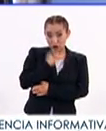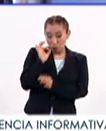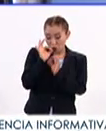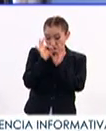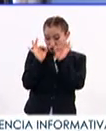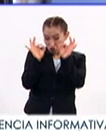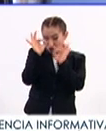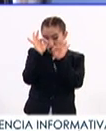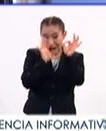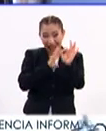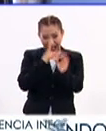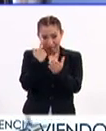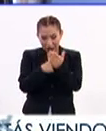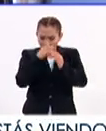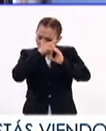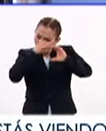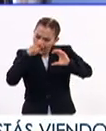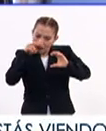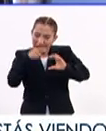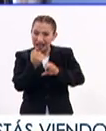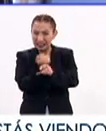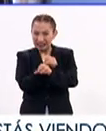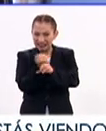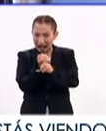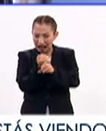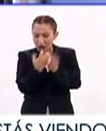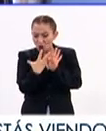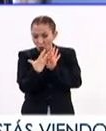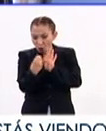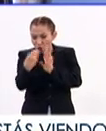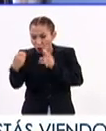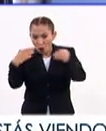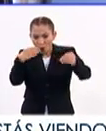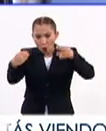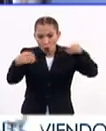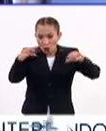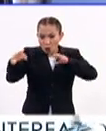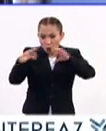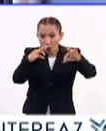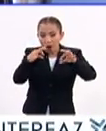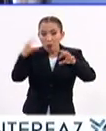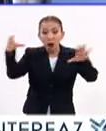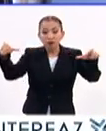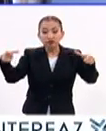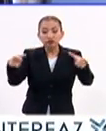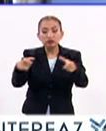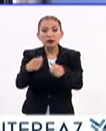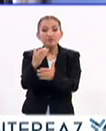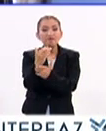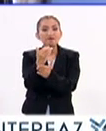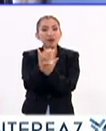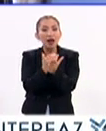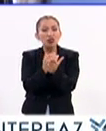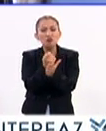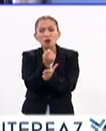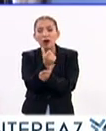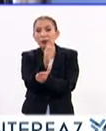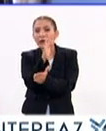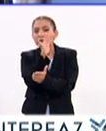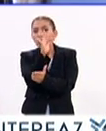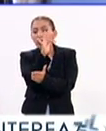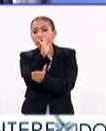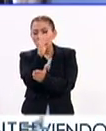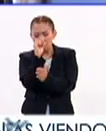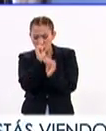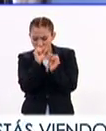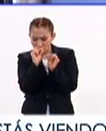partículas que están replicándose en el organismo materno, disminuyan hasta tener menos de 50